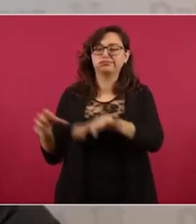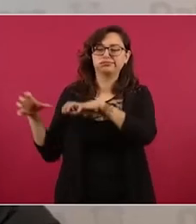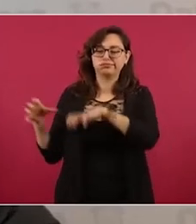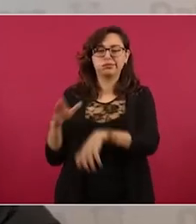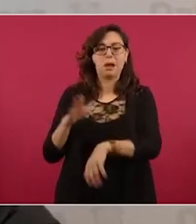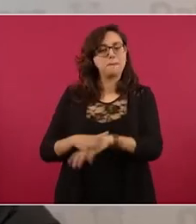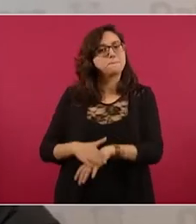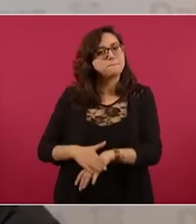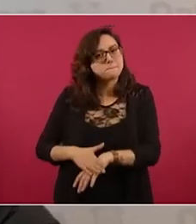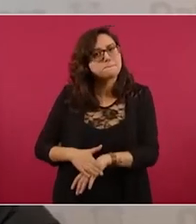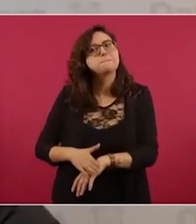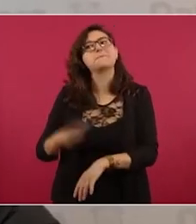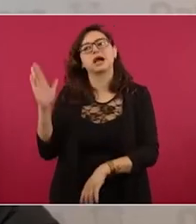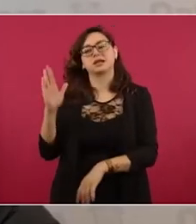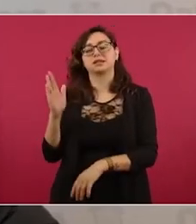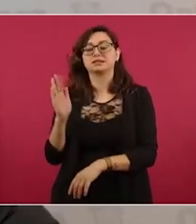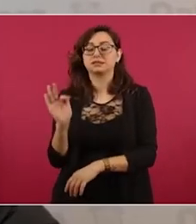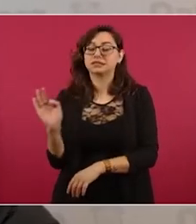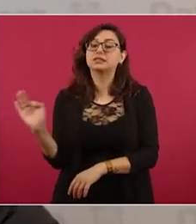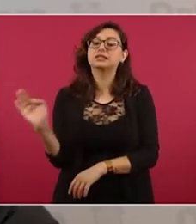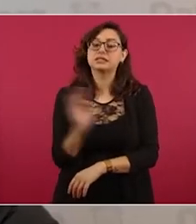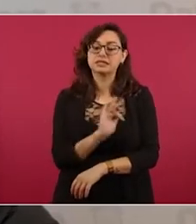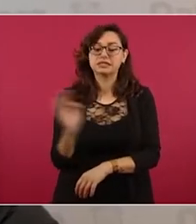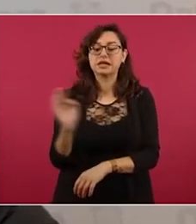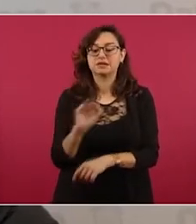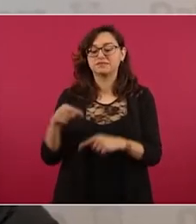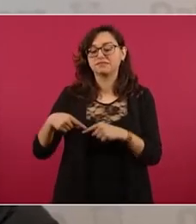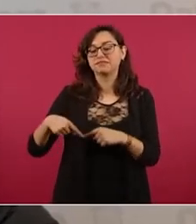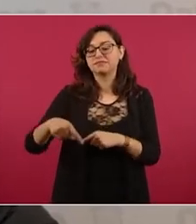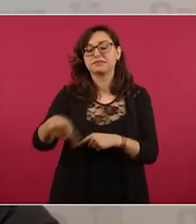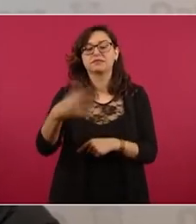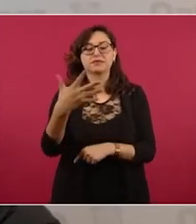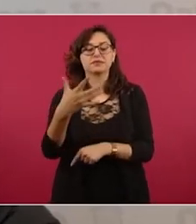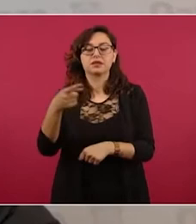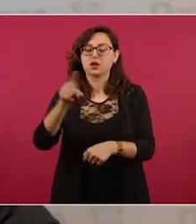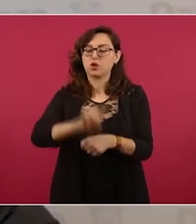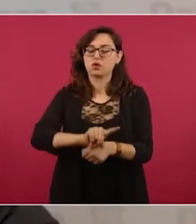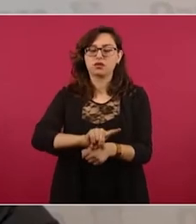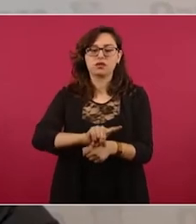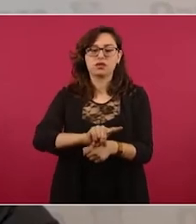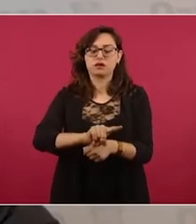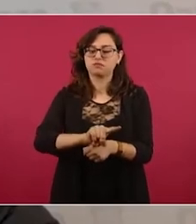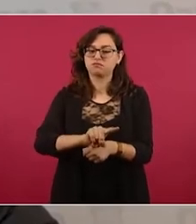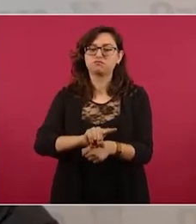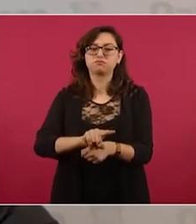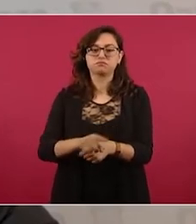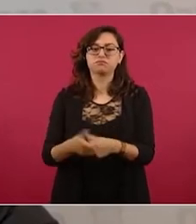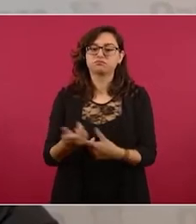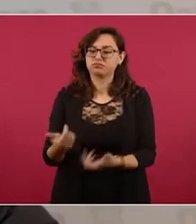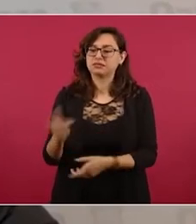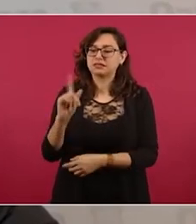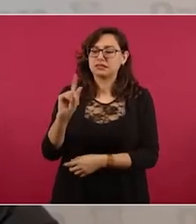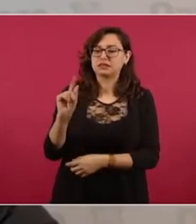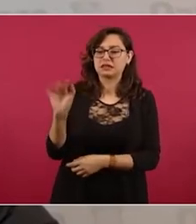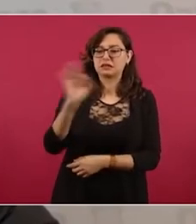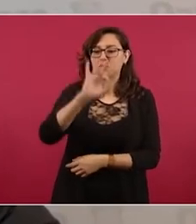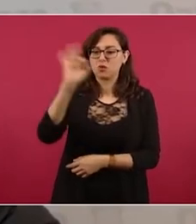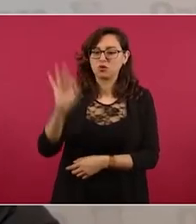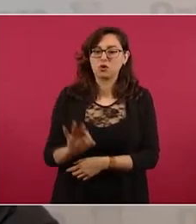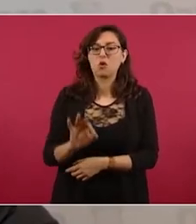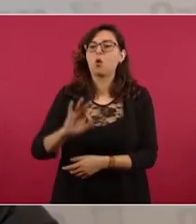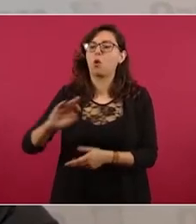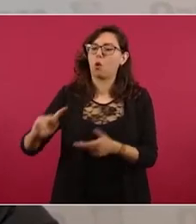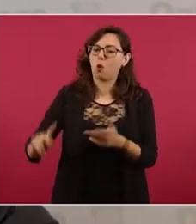por lo que hay una probabilidad en los próximos cinco días de que de alrededor del 70% que se pueda